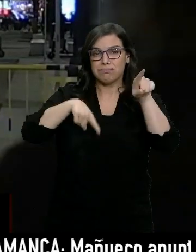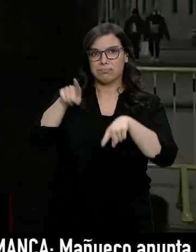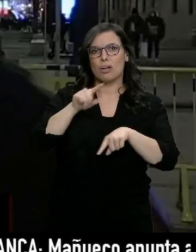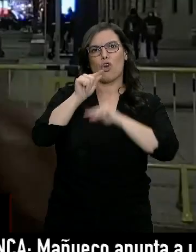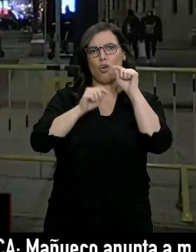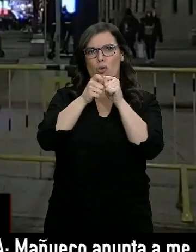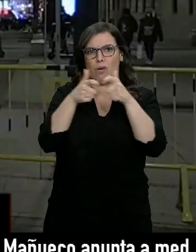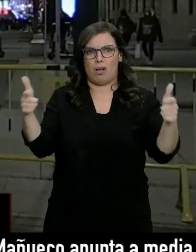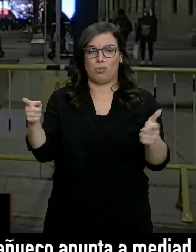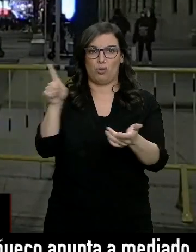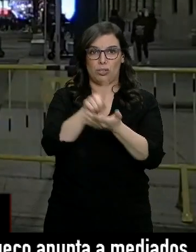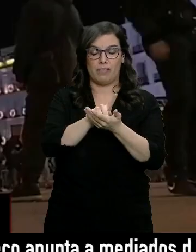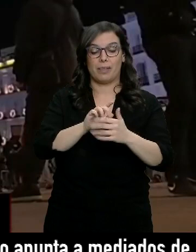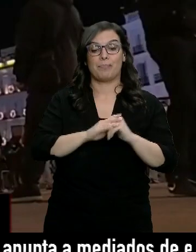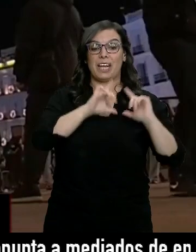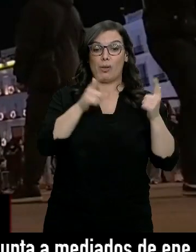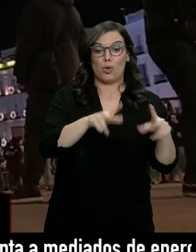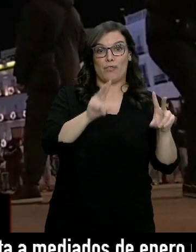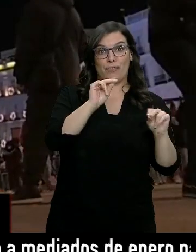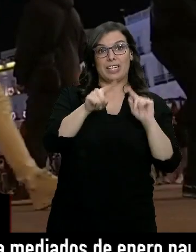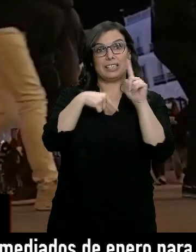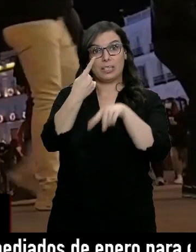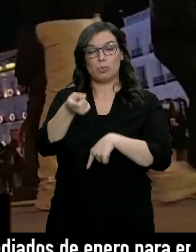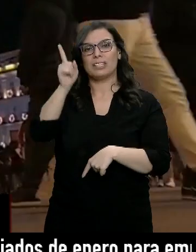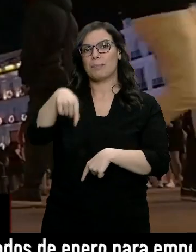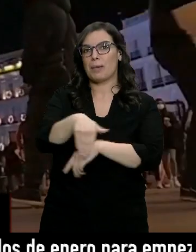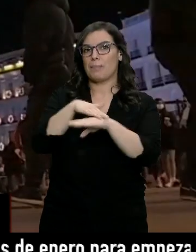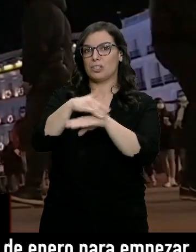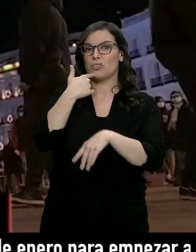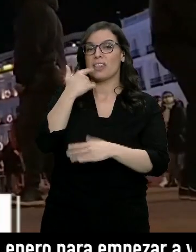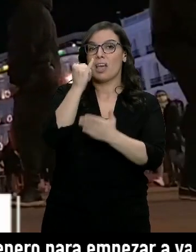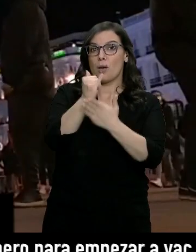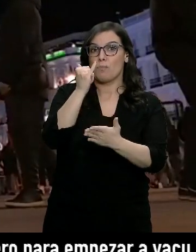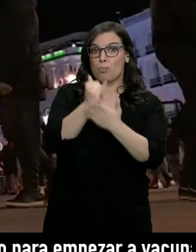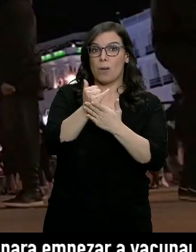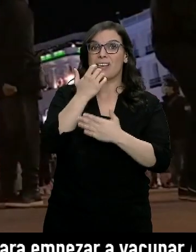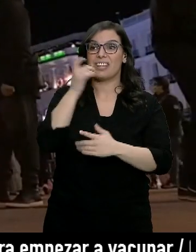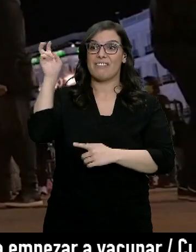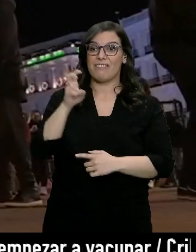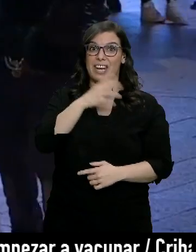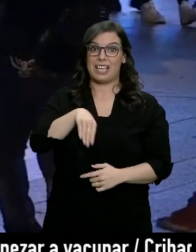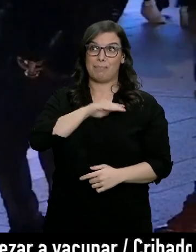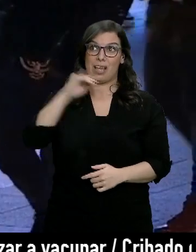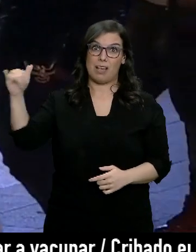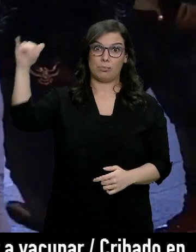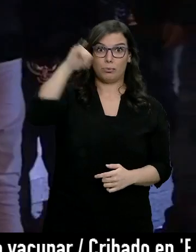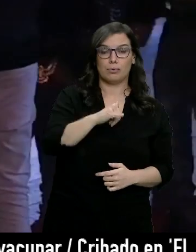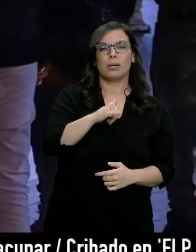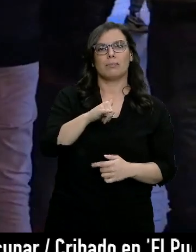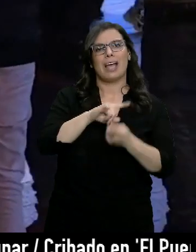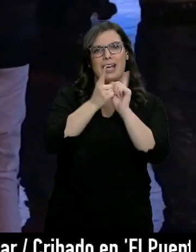Tras esa reunión Illa también ha anunciado cambios en los test que se exigen a quienes viajen a España desde el extranjero.